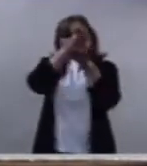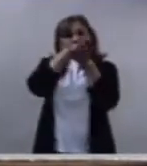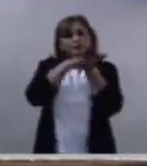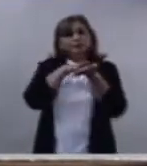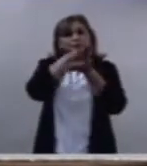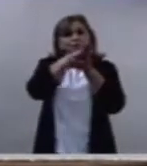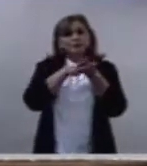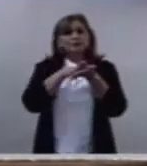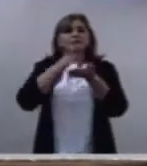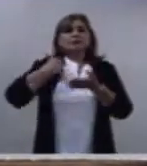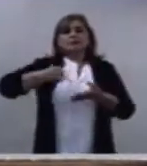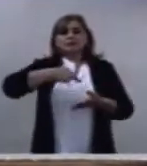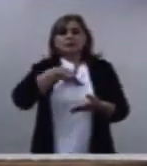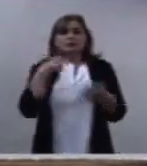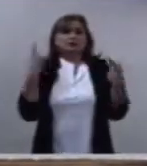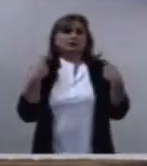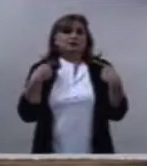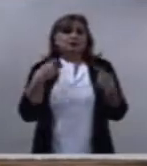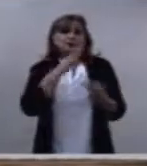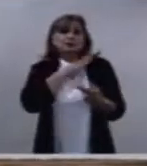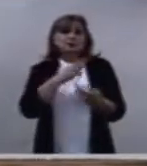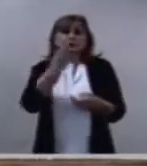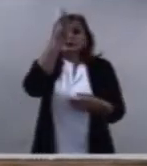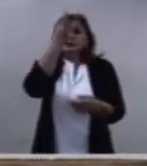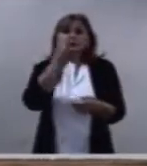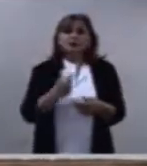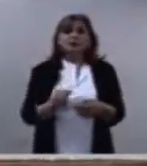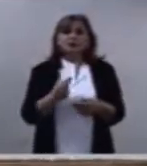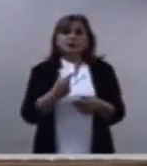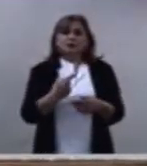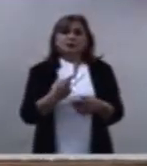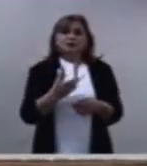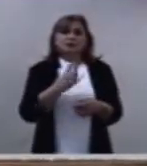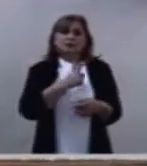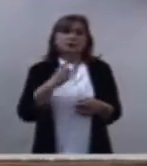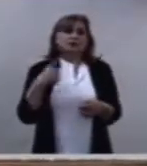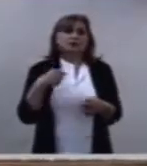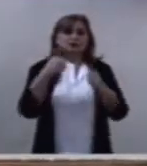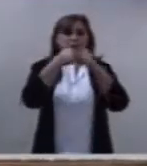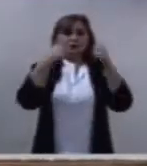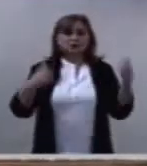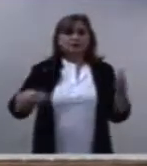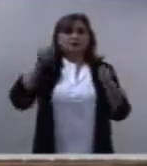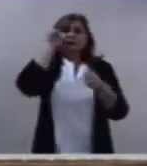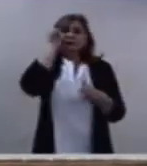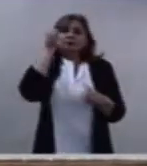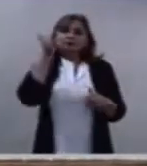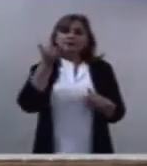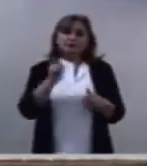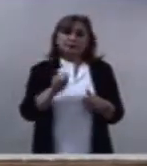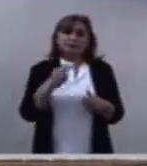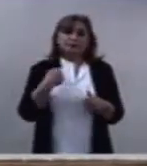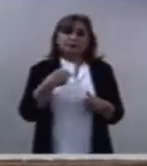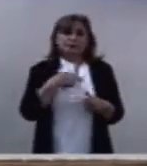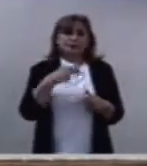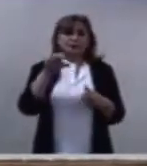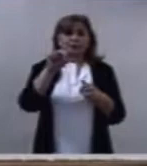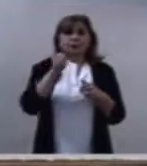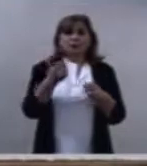reconocer que yo no me veo completamente que los demás